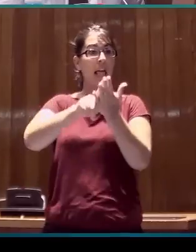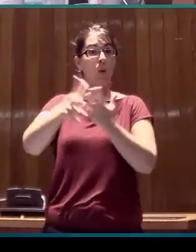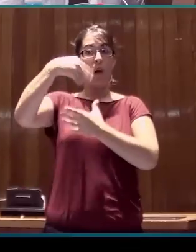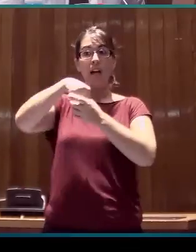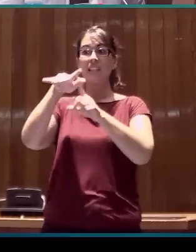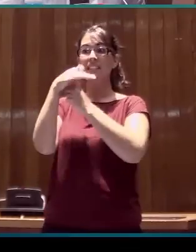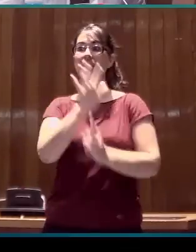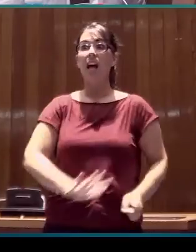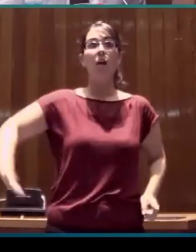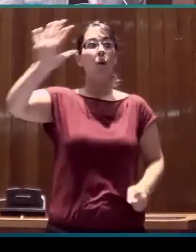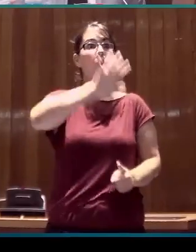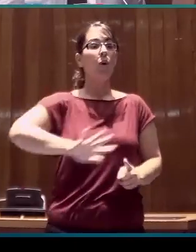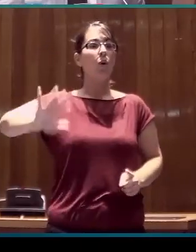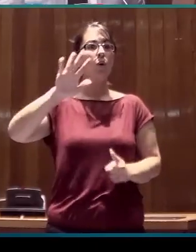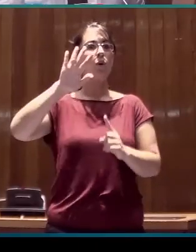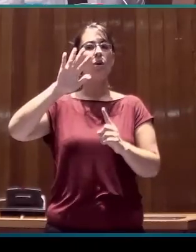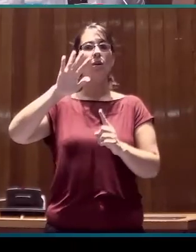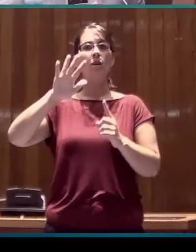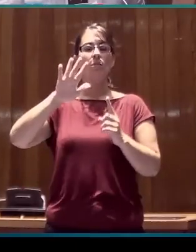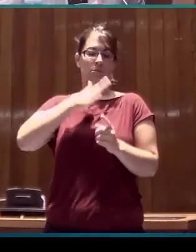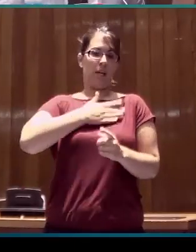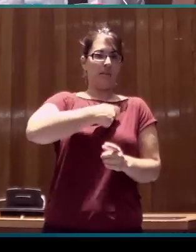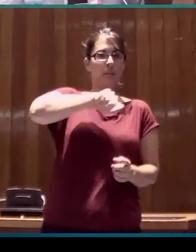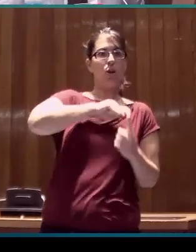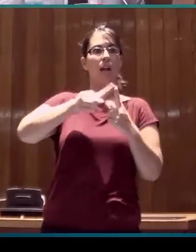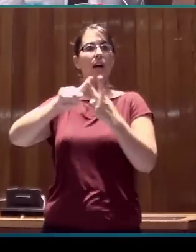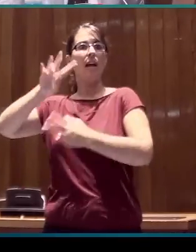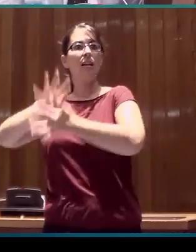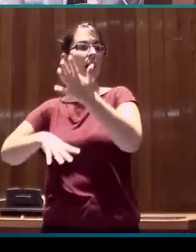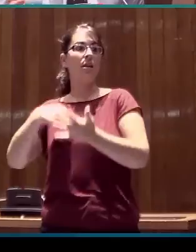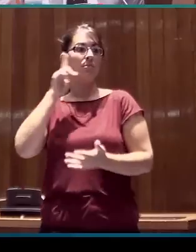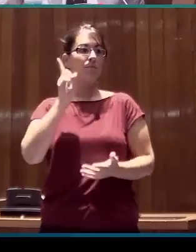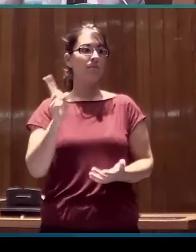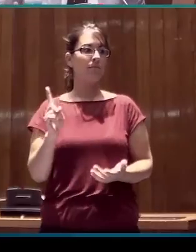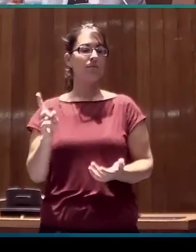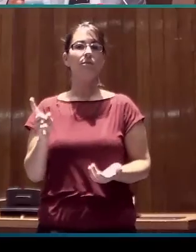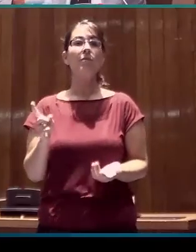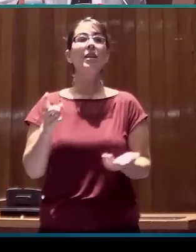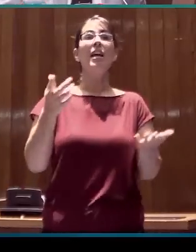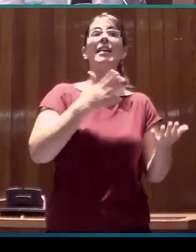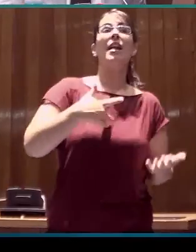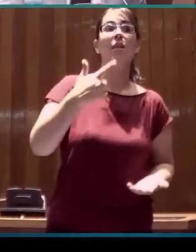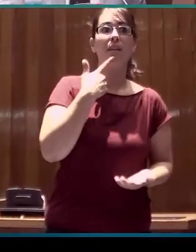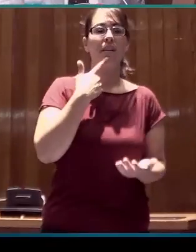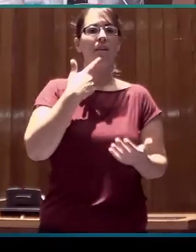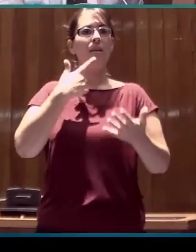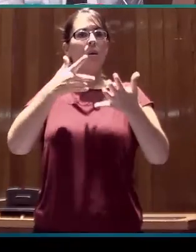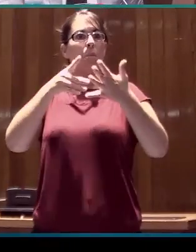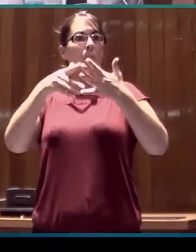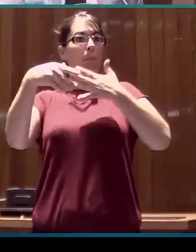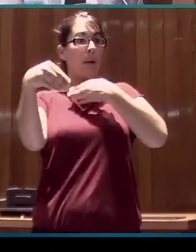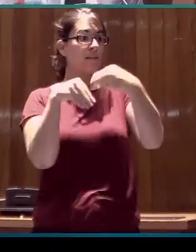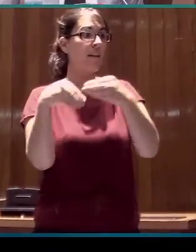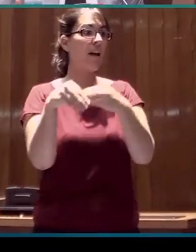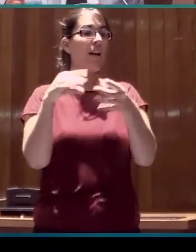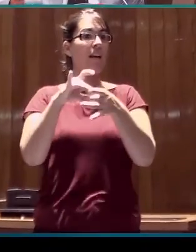la lengua de signos española y de la lengua de signos catalana. Con lo cual, los materiales que